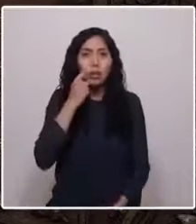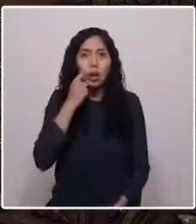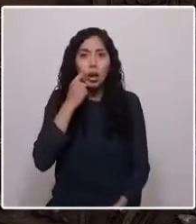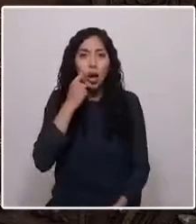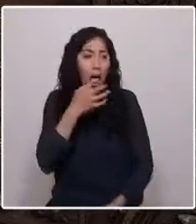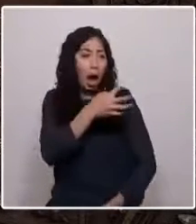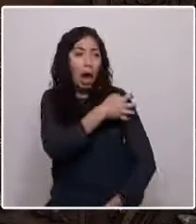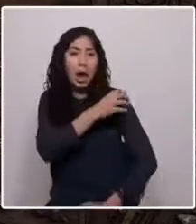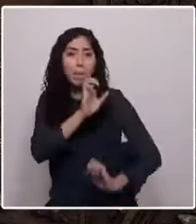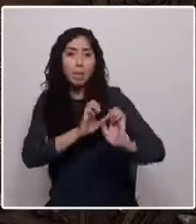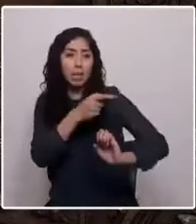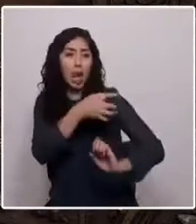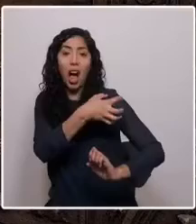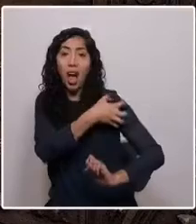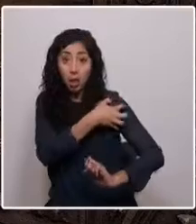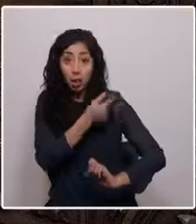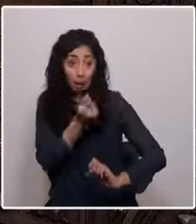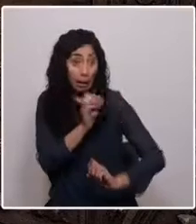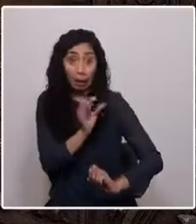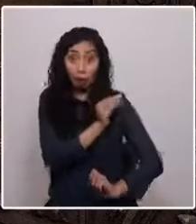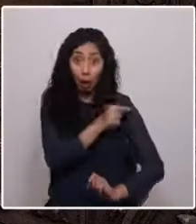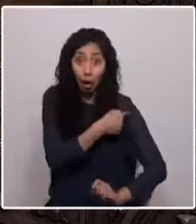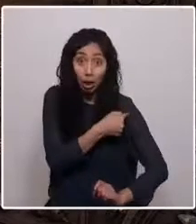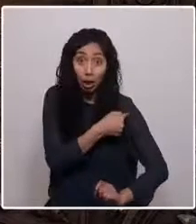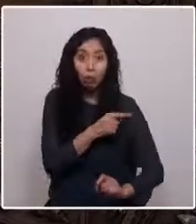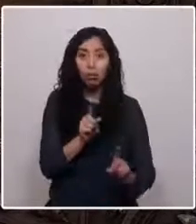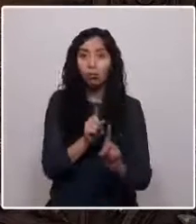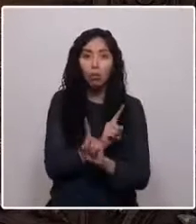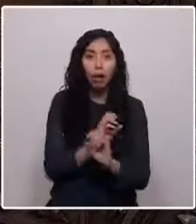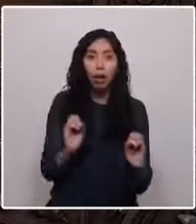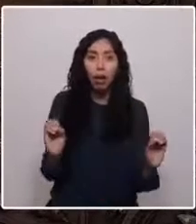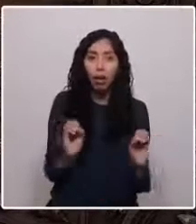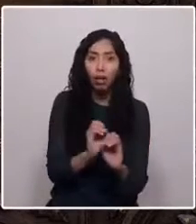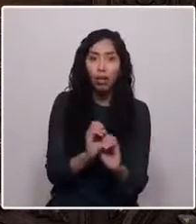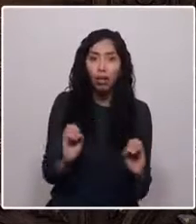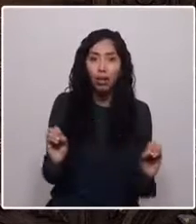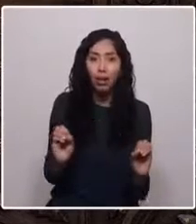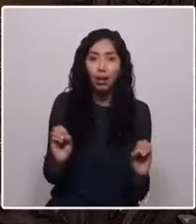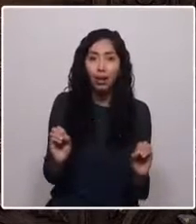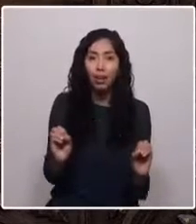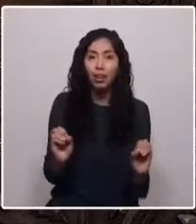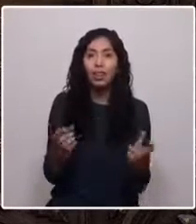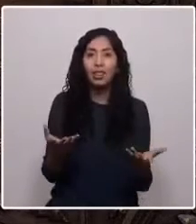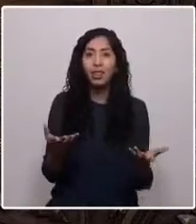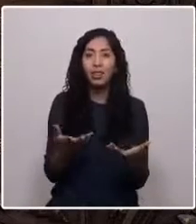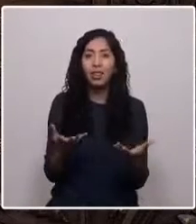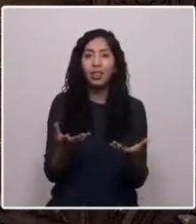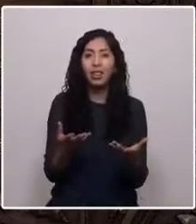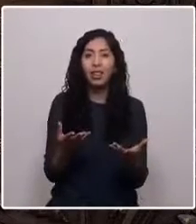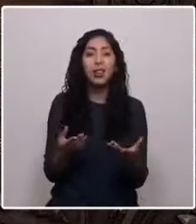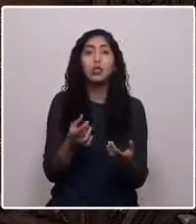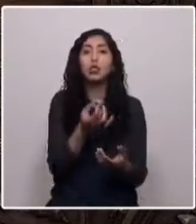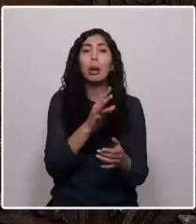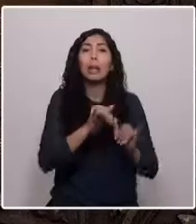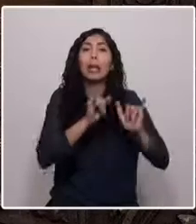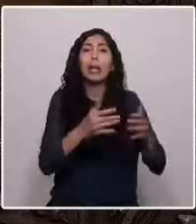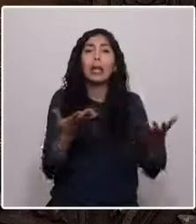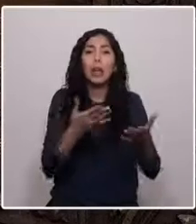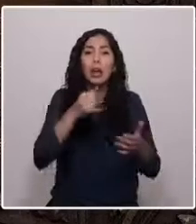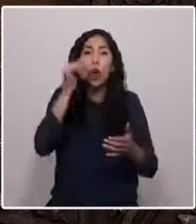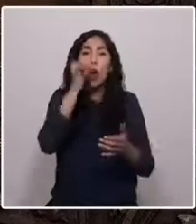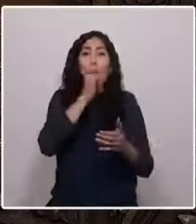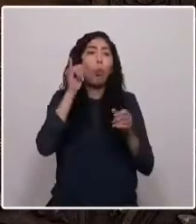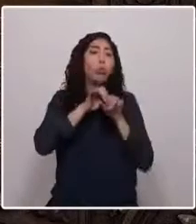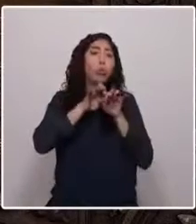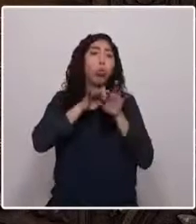A lo menos deberían quedar un 10% de sus utilidades. Lo que en realidad queda es la contaminación circulando con